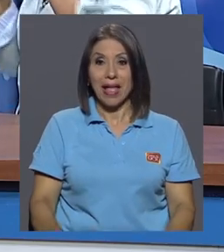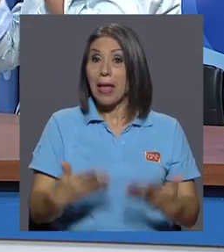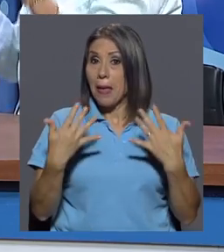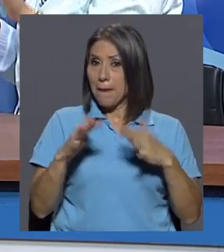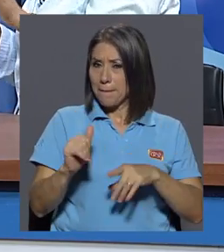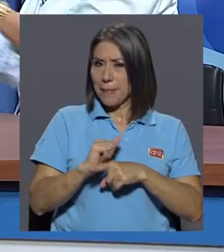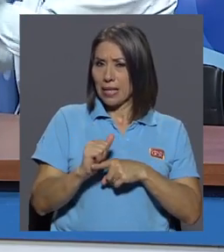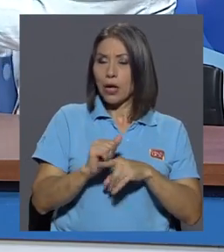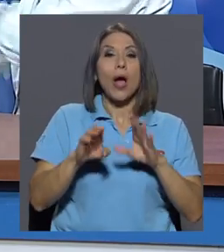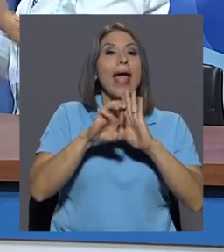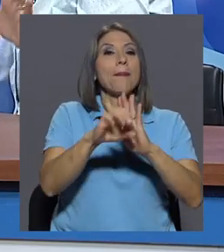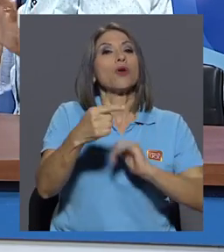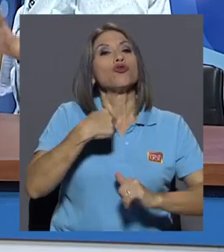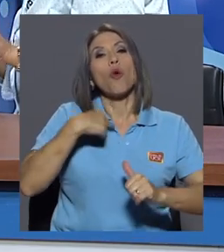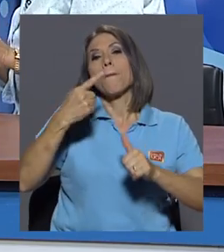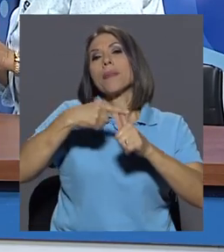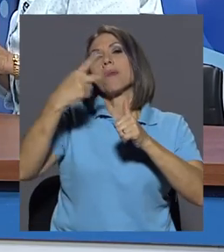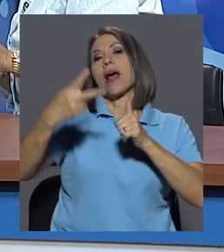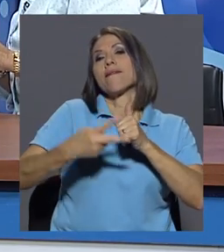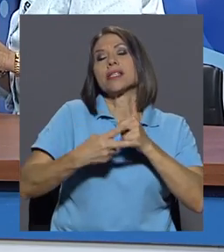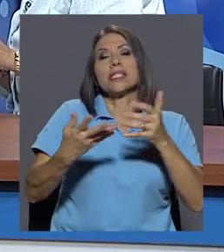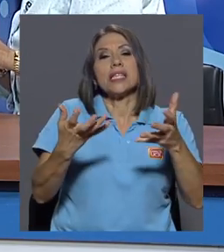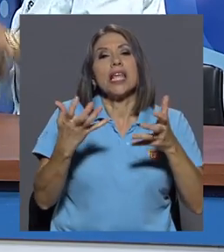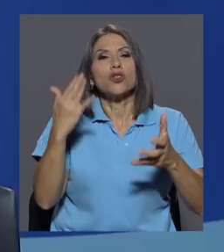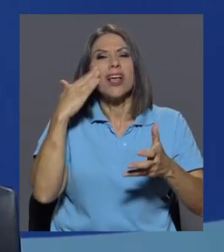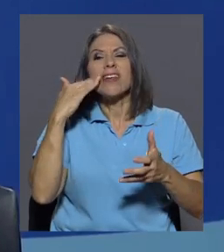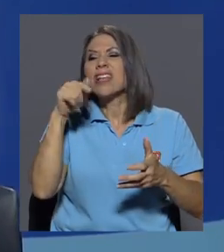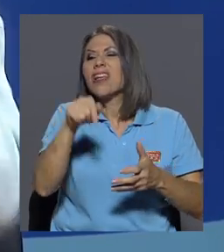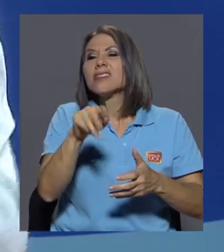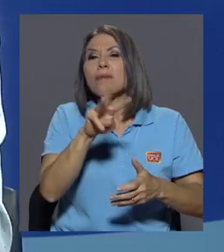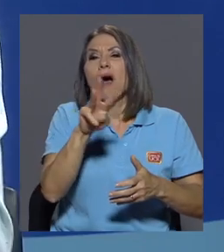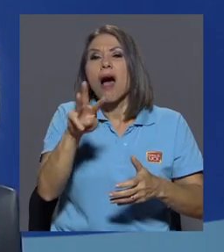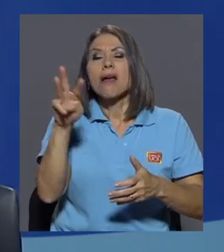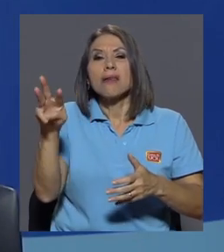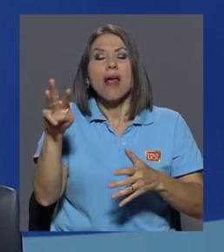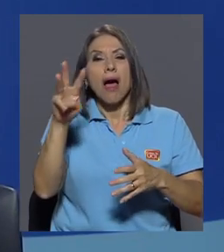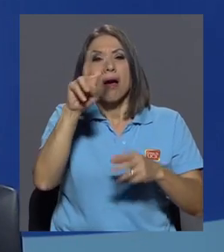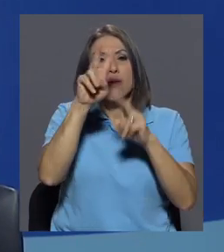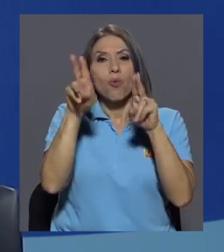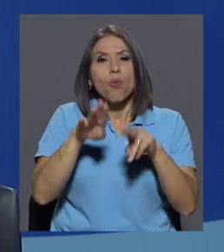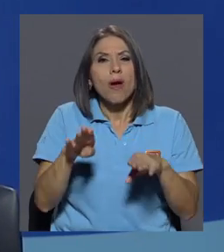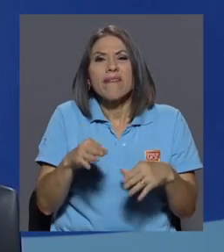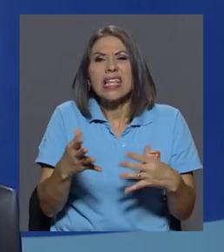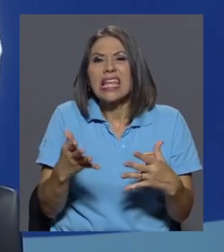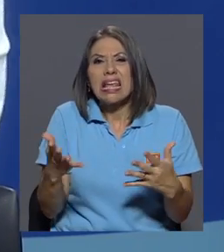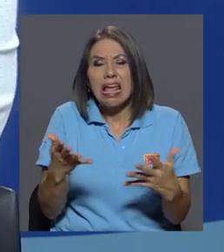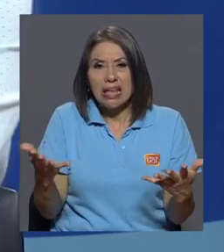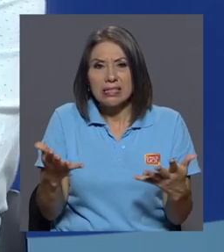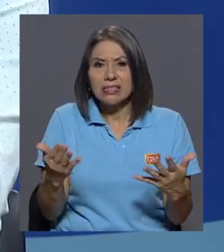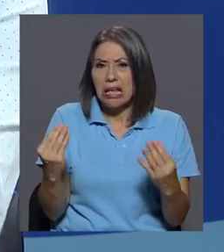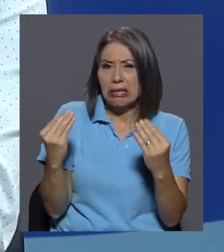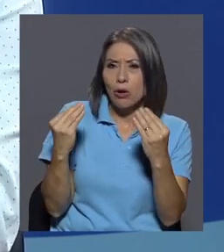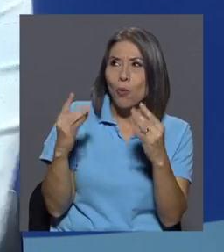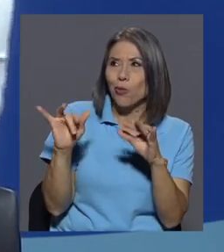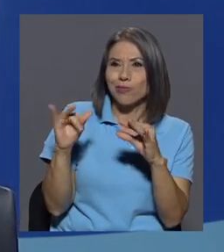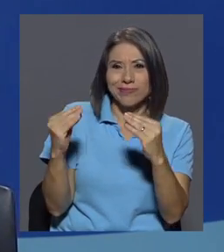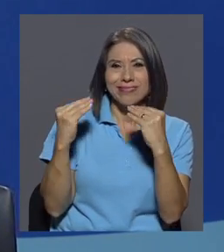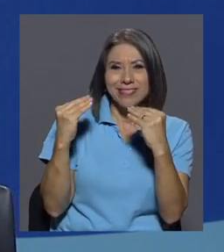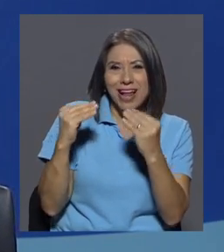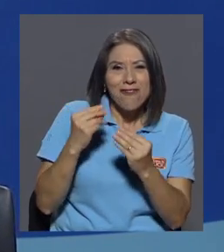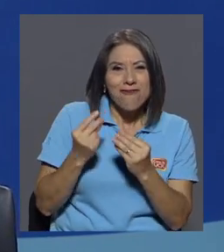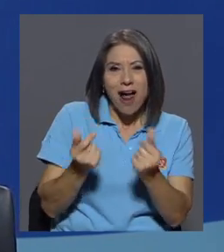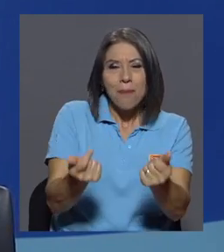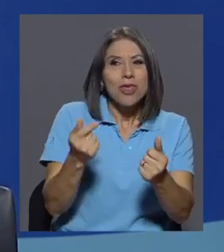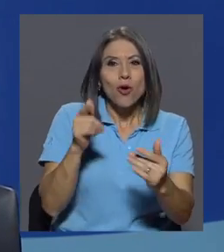Digamos que yo por primera vez quiero conocer de qué se trata el sitio. Ya en la parte material, dame así como un cursito rápido de cómo